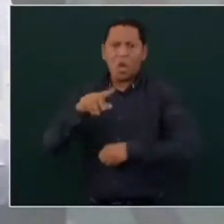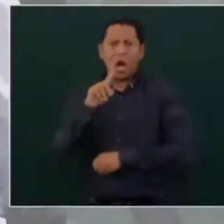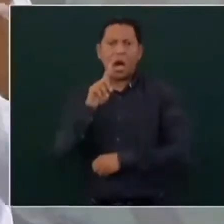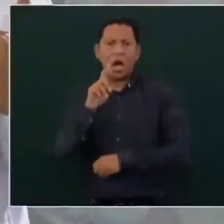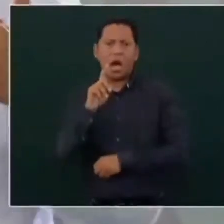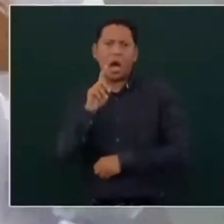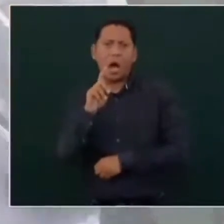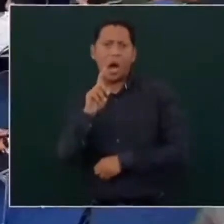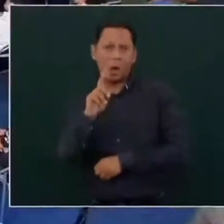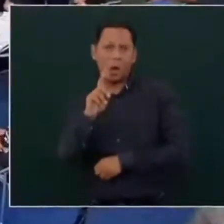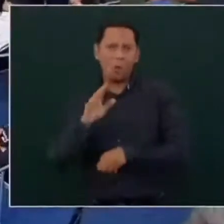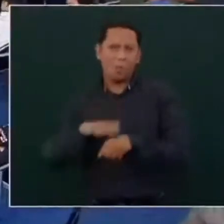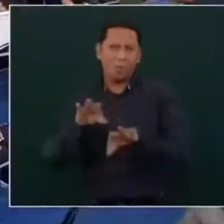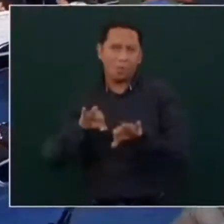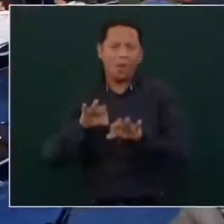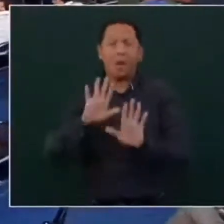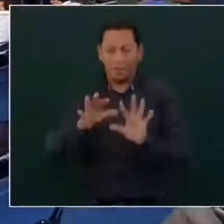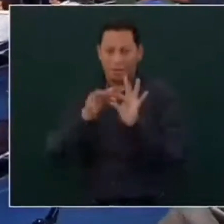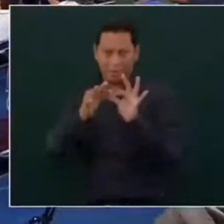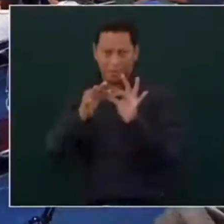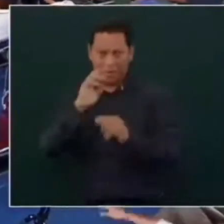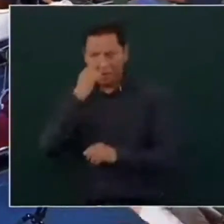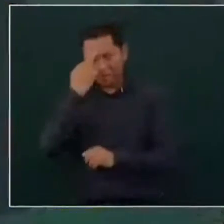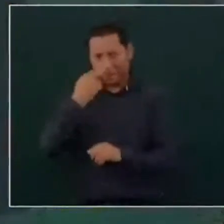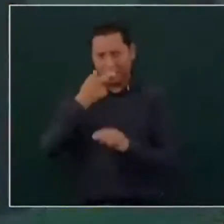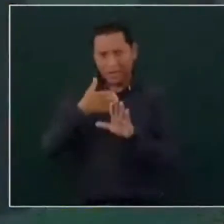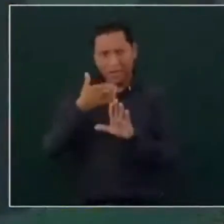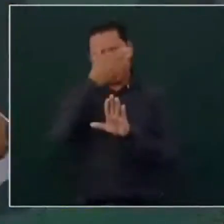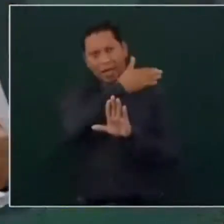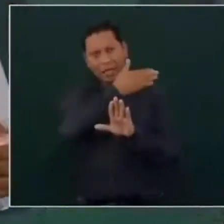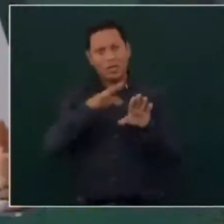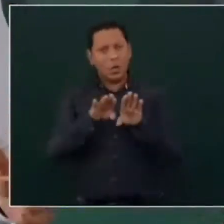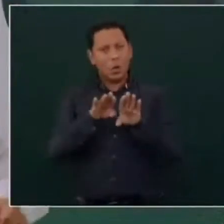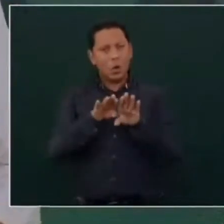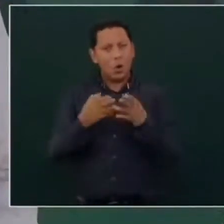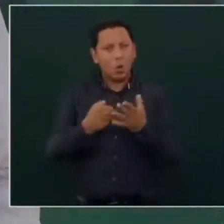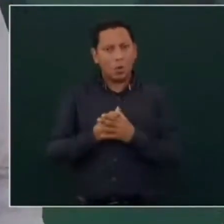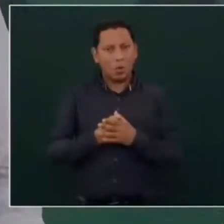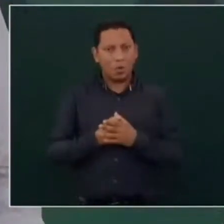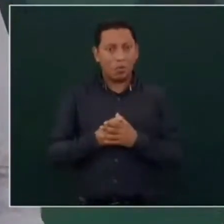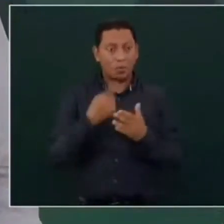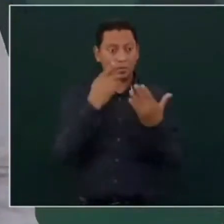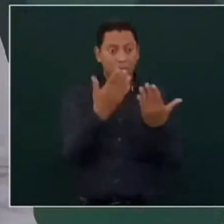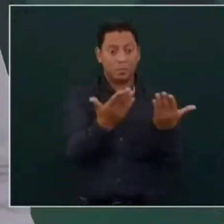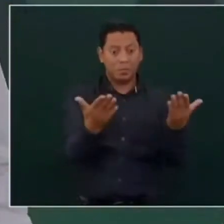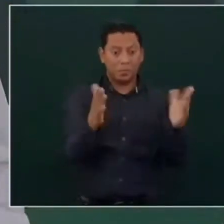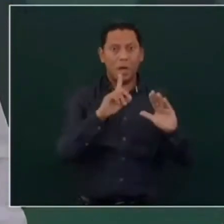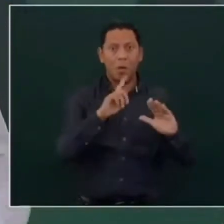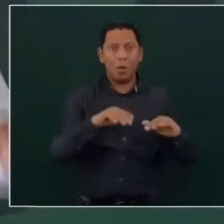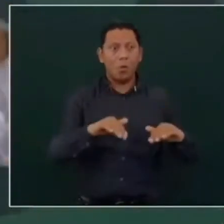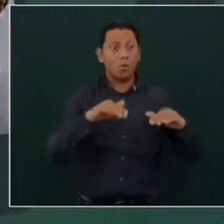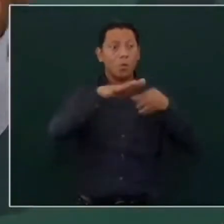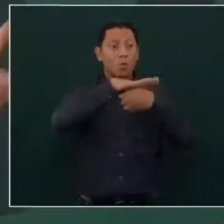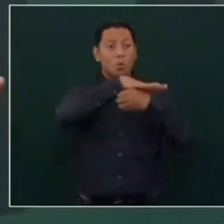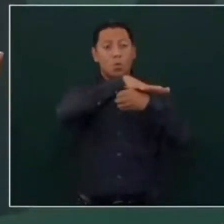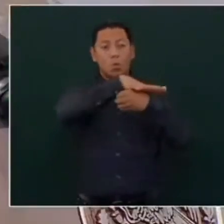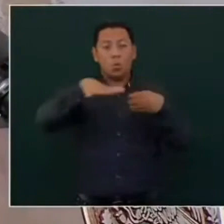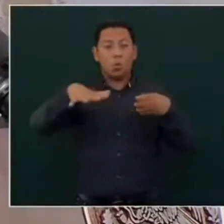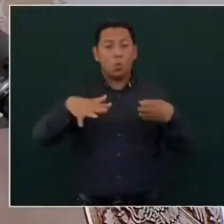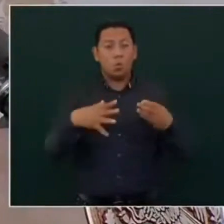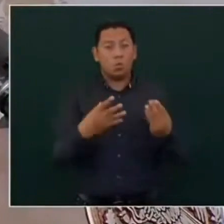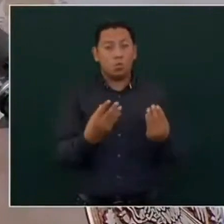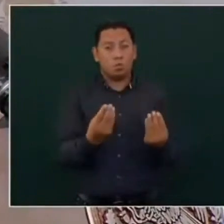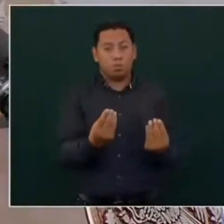Es que antes, lo que les explicaba, mantenían llenos los vasos, los embalses,